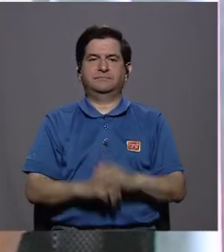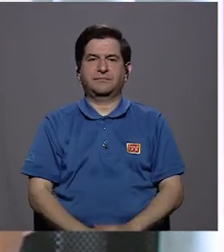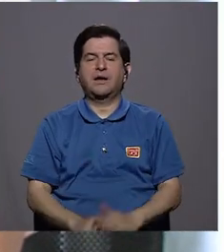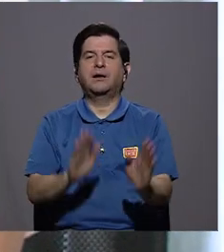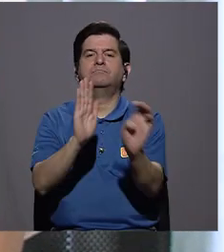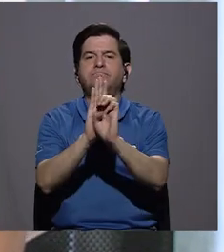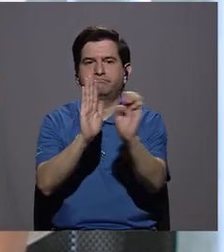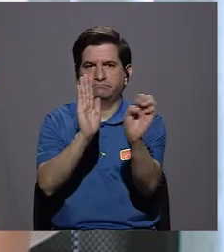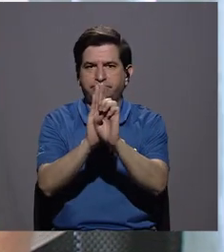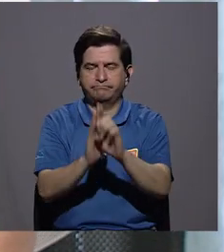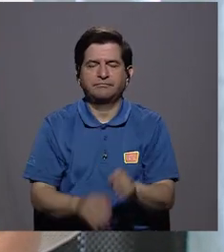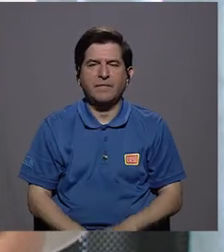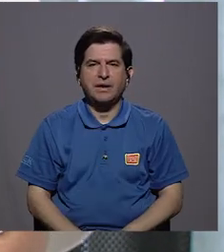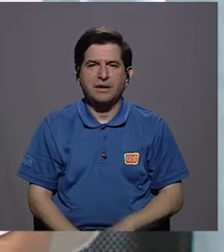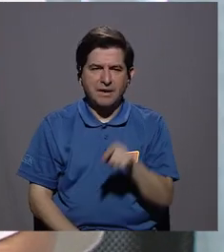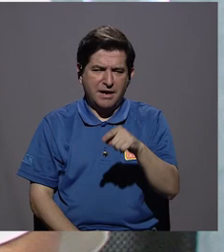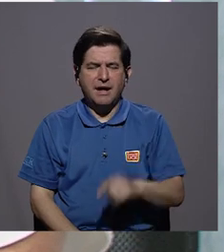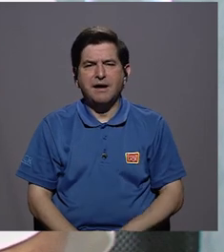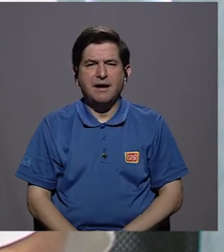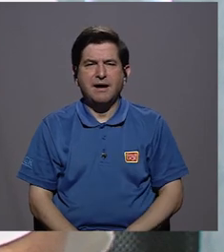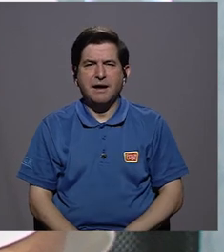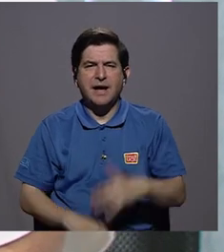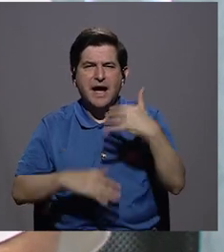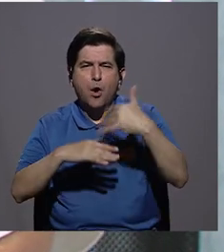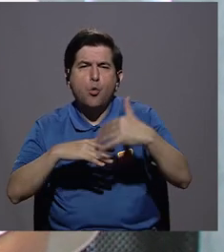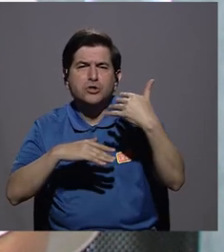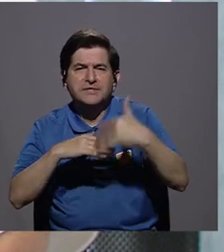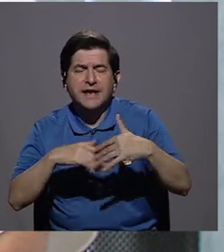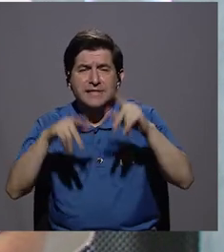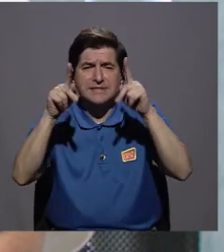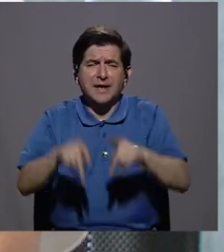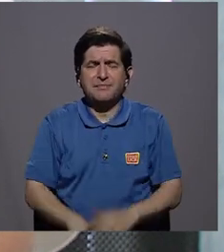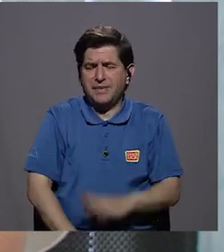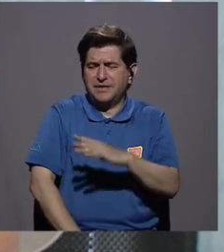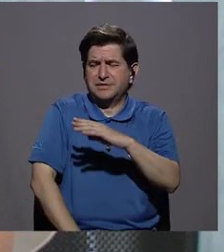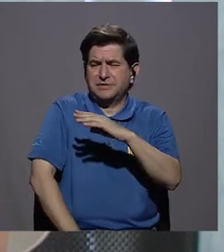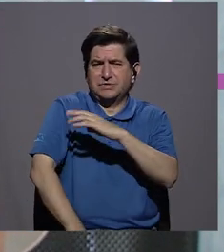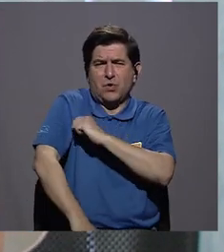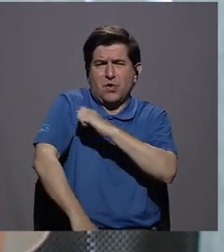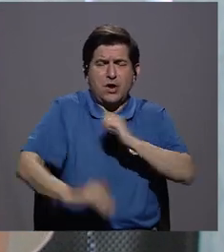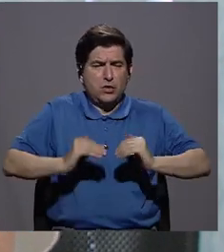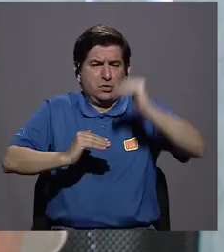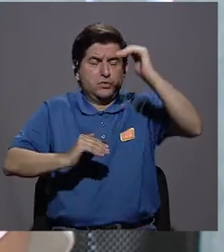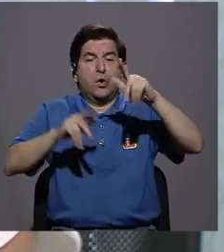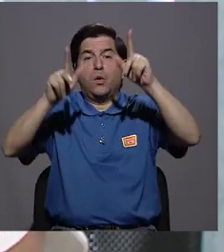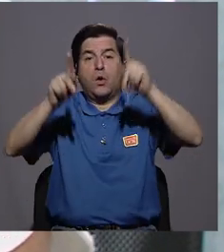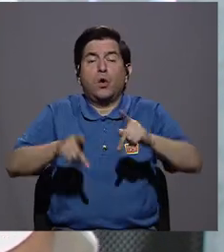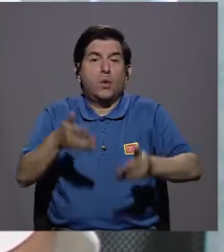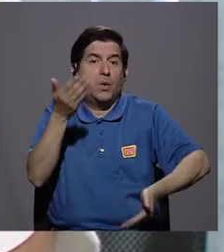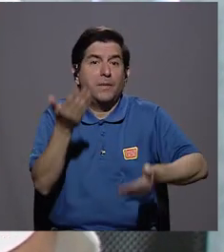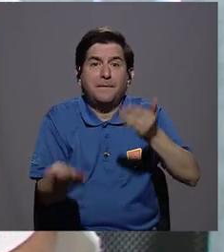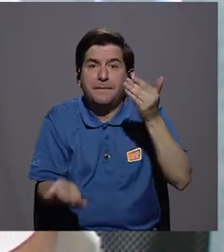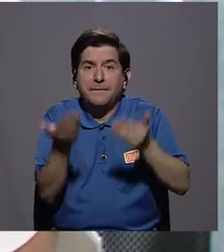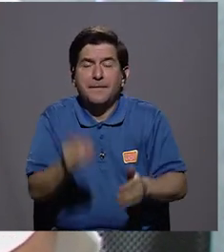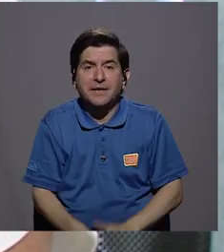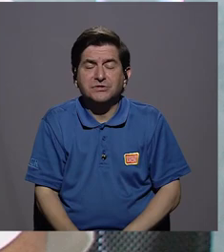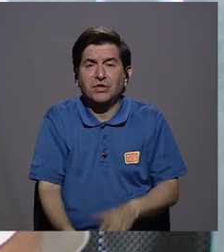Hay, por ejemplo, úlceras que es en pacientes que son hipertensos, hay úlceras que son en pacientes